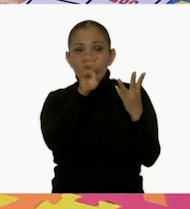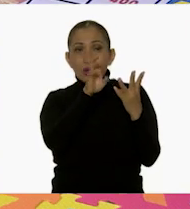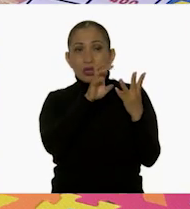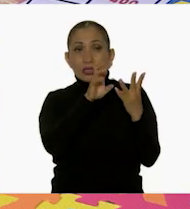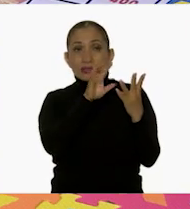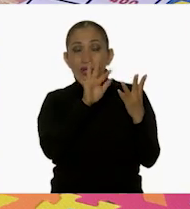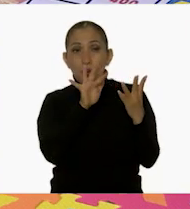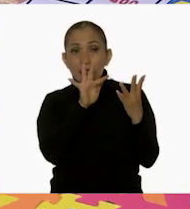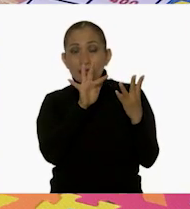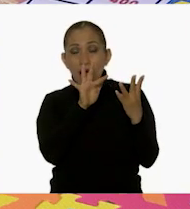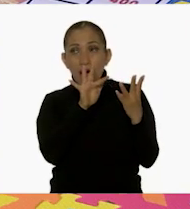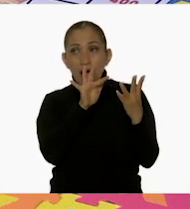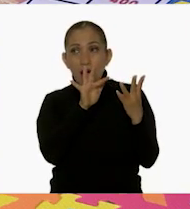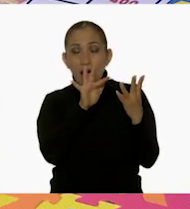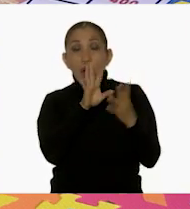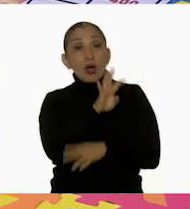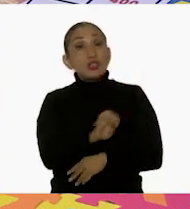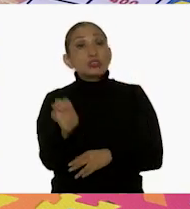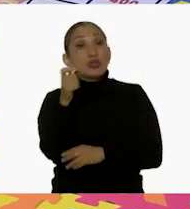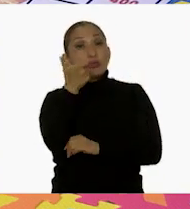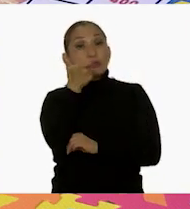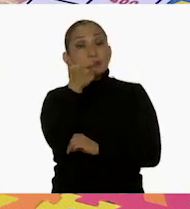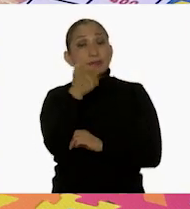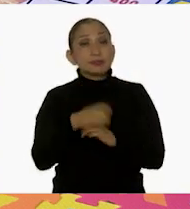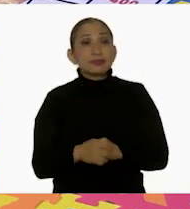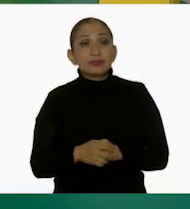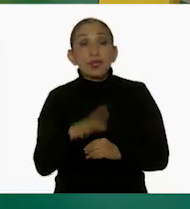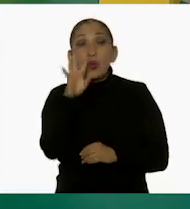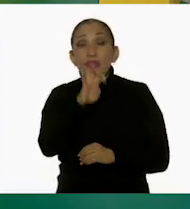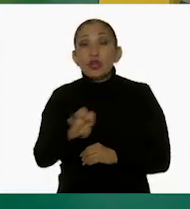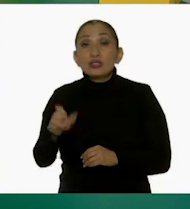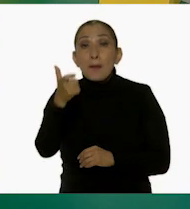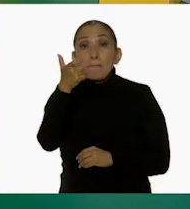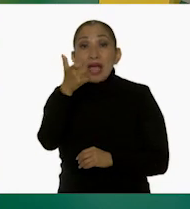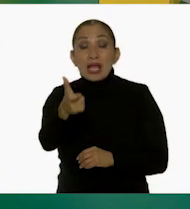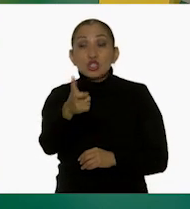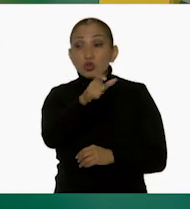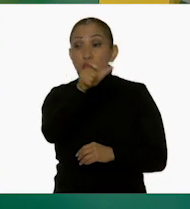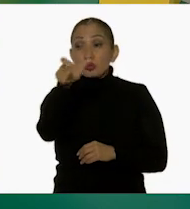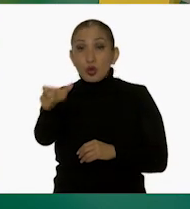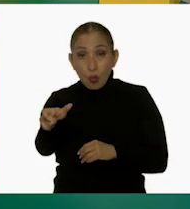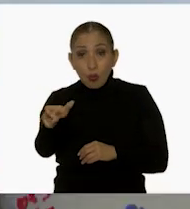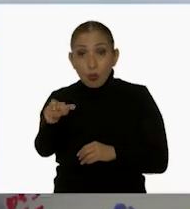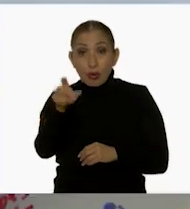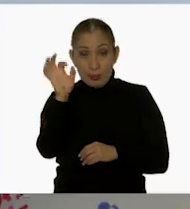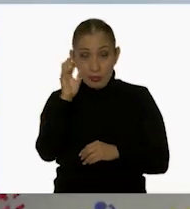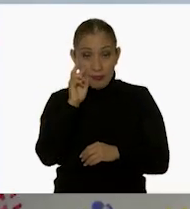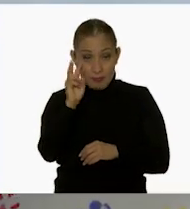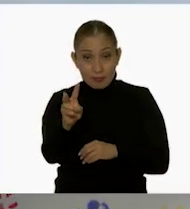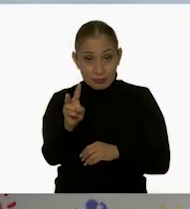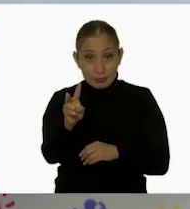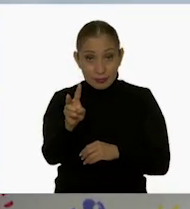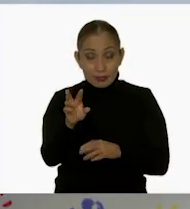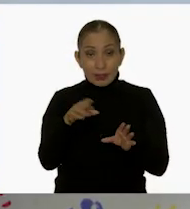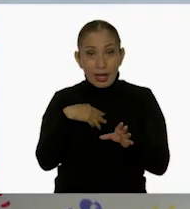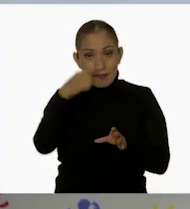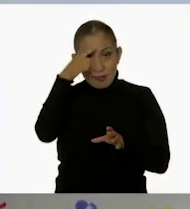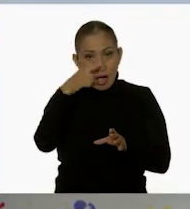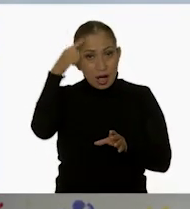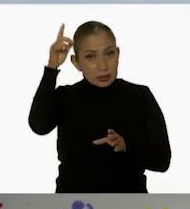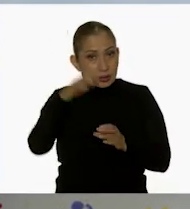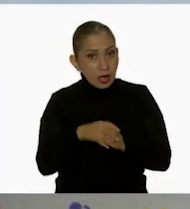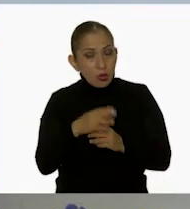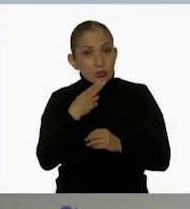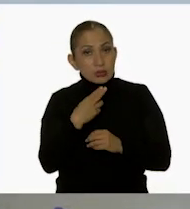50, 400. 400 pesos. ¿Vieron, niñas y niños, qué fácil es?